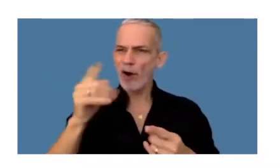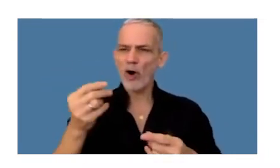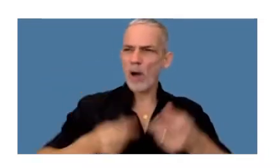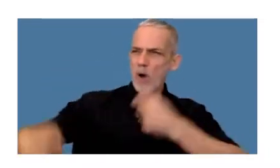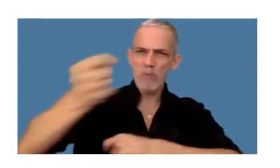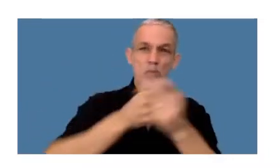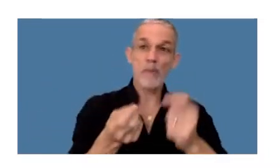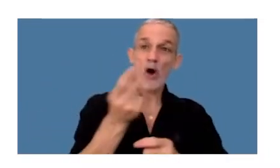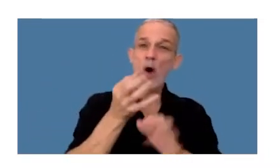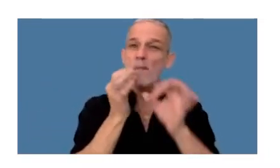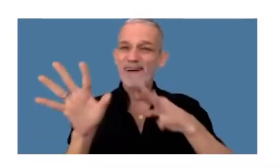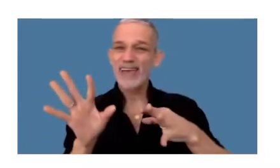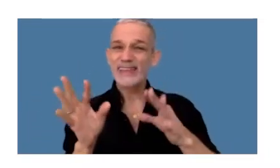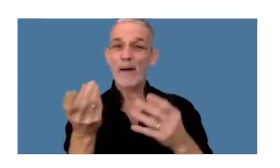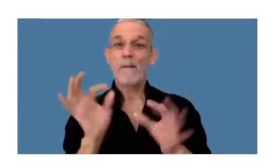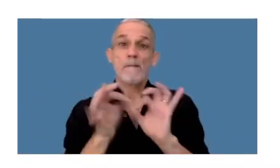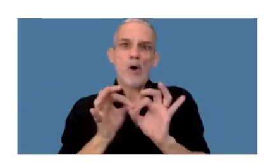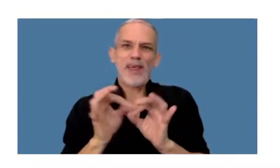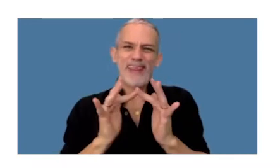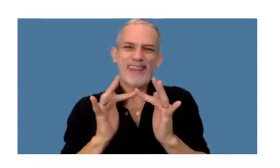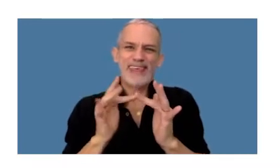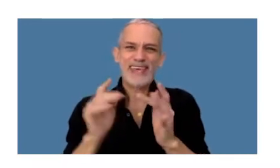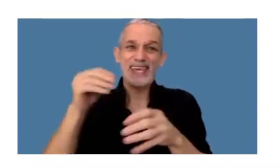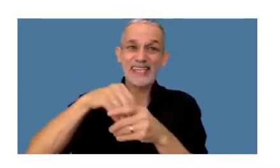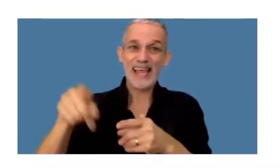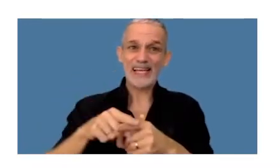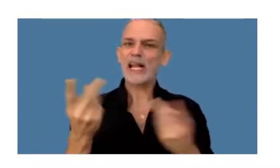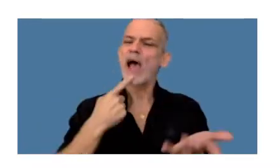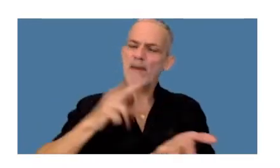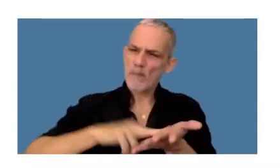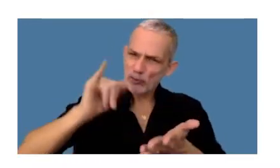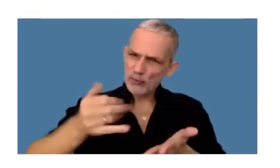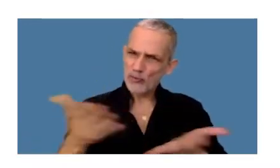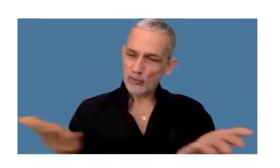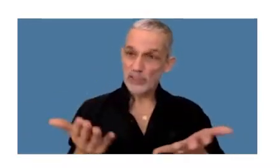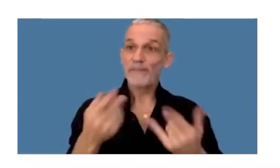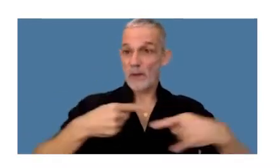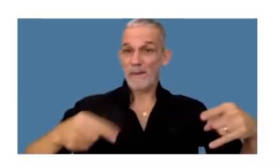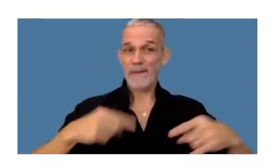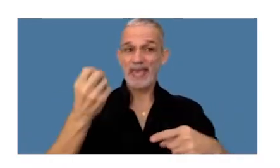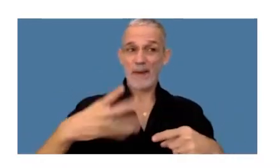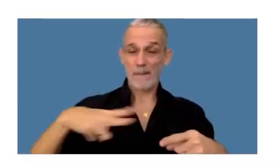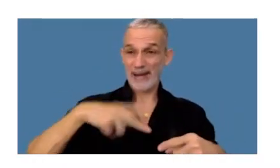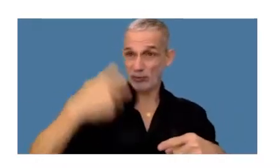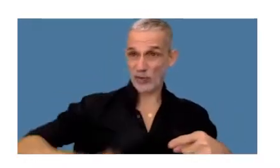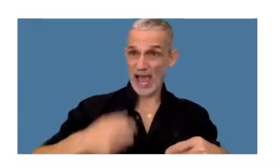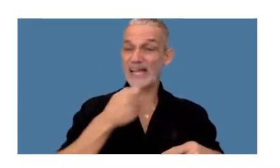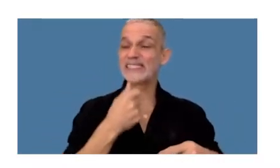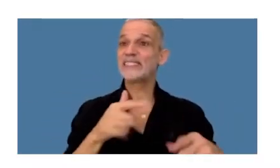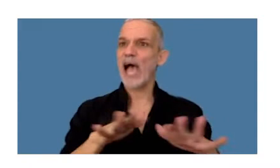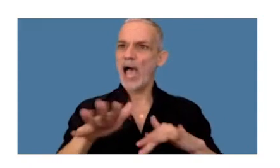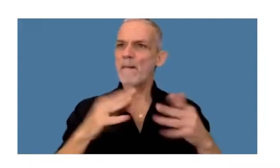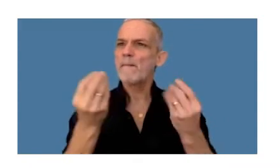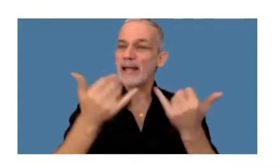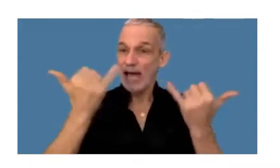transacciones con monedas digitales genera o puede generar hechos imponibles en este sentido en bienes personales si se trata de activos financieros